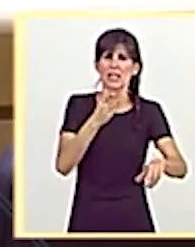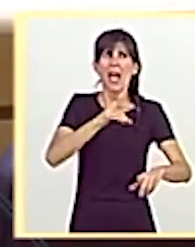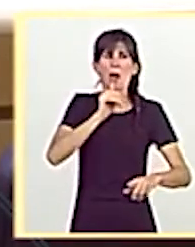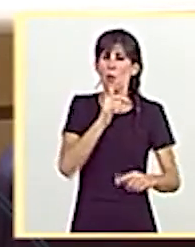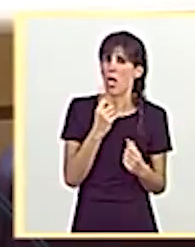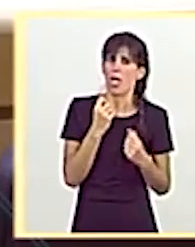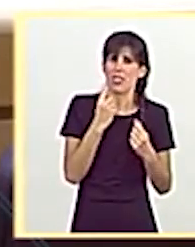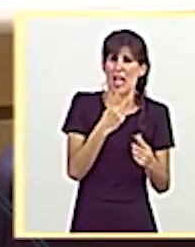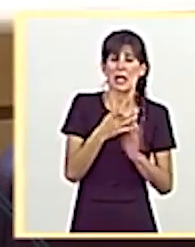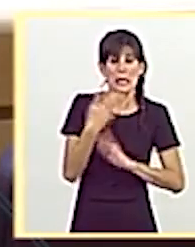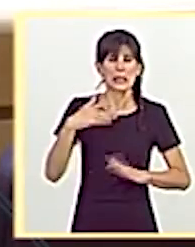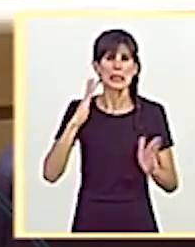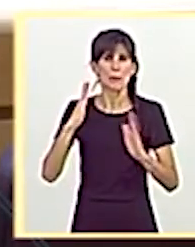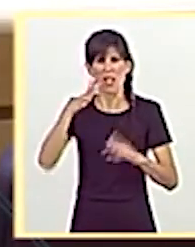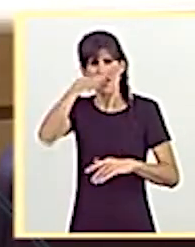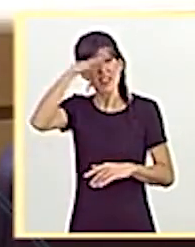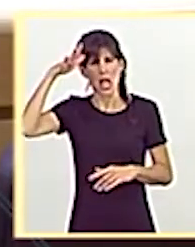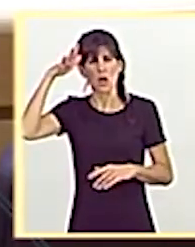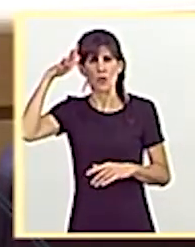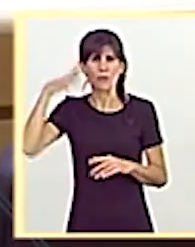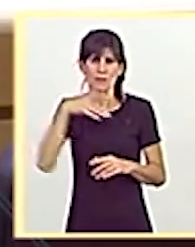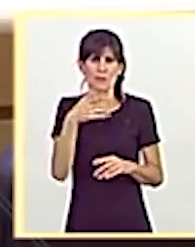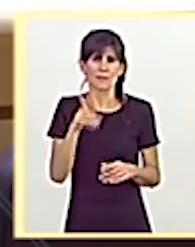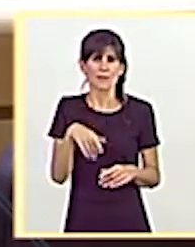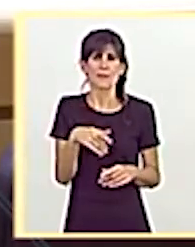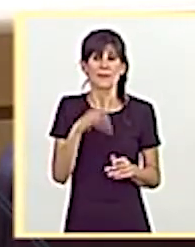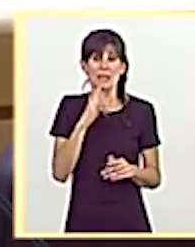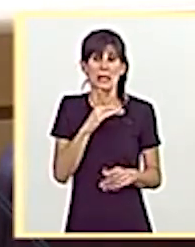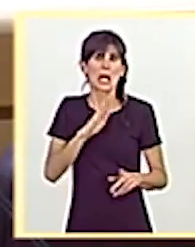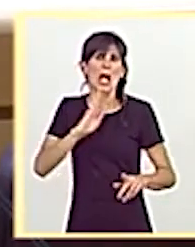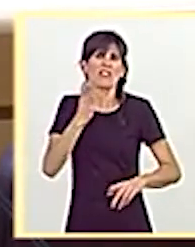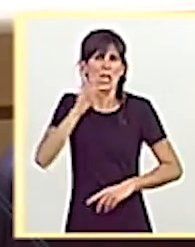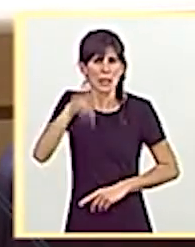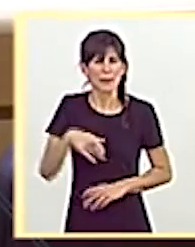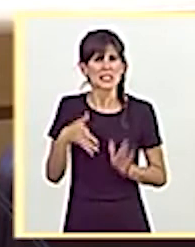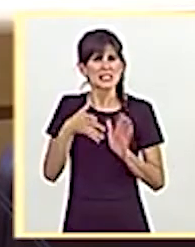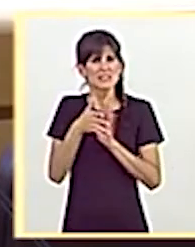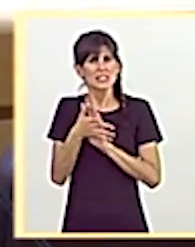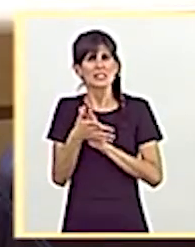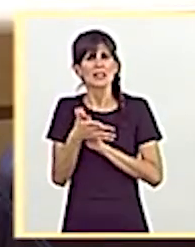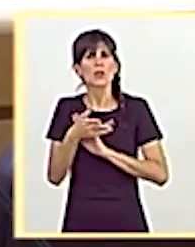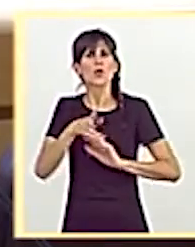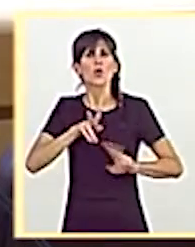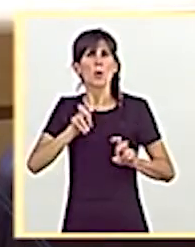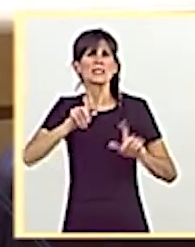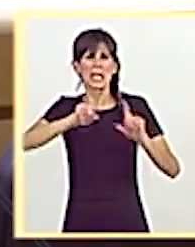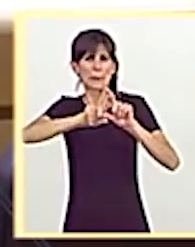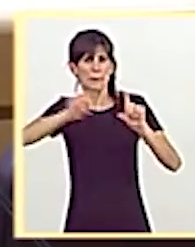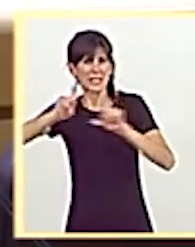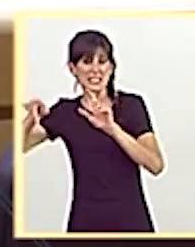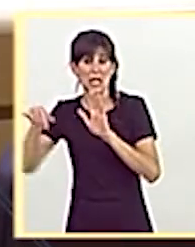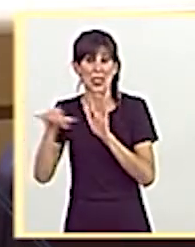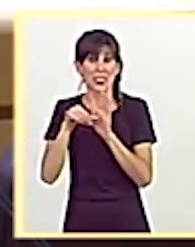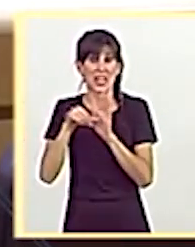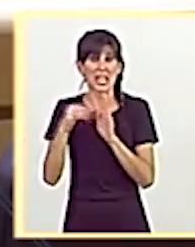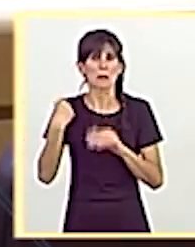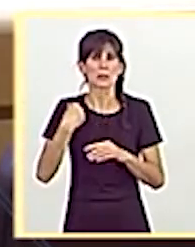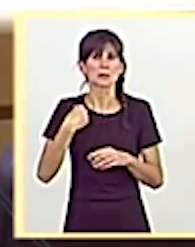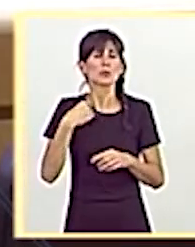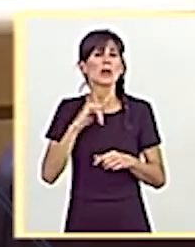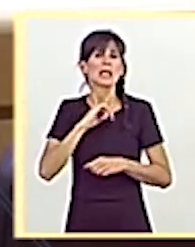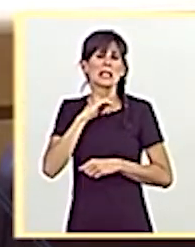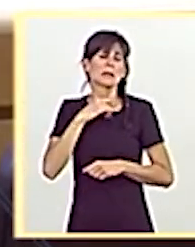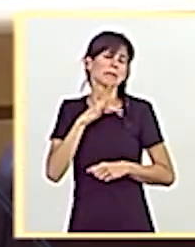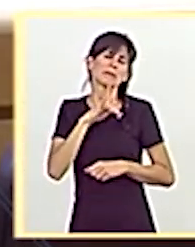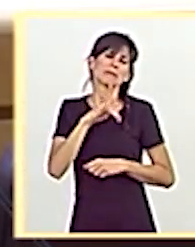agua, sobre todo en temporadas de verano principalmente, y perjudica también la implantación de nuevas empresas cercanas a la estación del Camp de Tarragona.